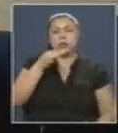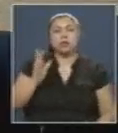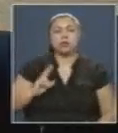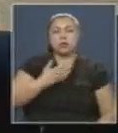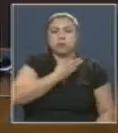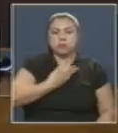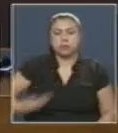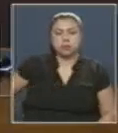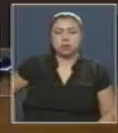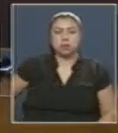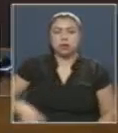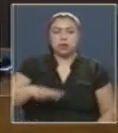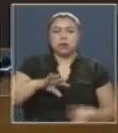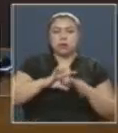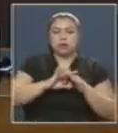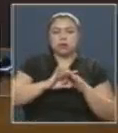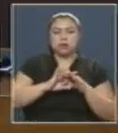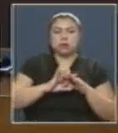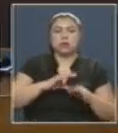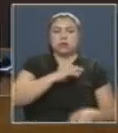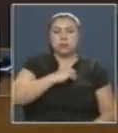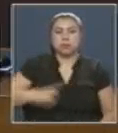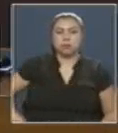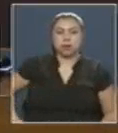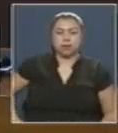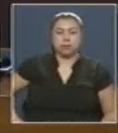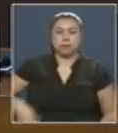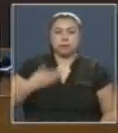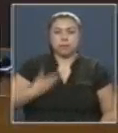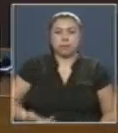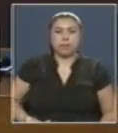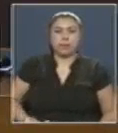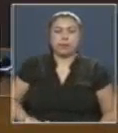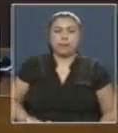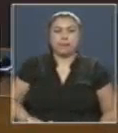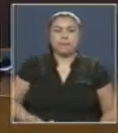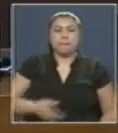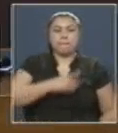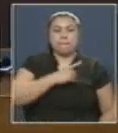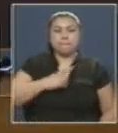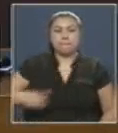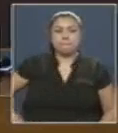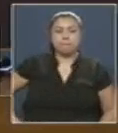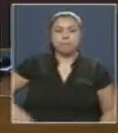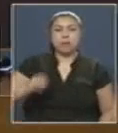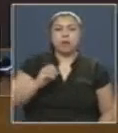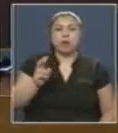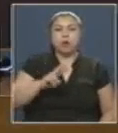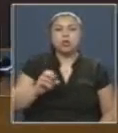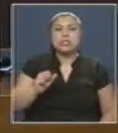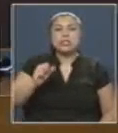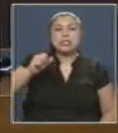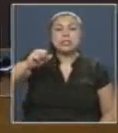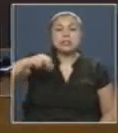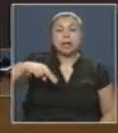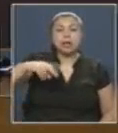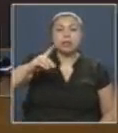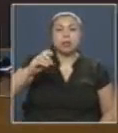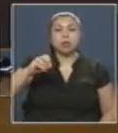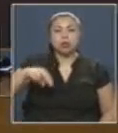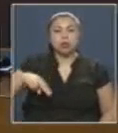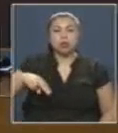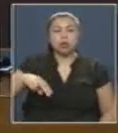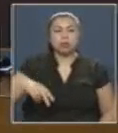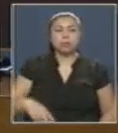Gracias, señor diputado Luis Rocaful. Ofrezco la palabra a la honorable diputada doña Jimena Osandón Irarrazabal y a continuación